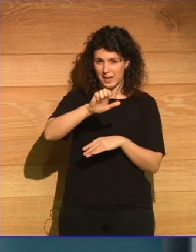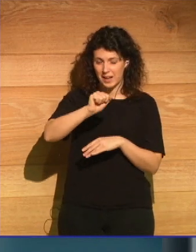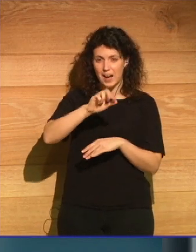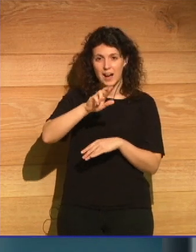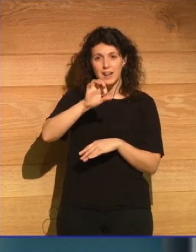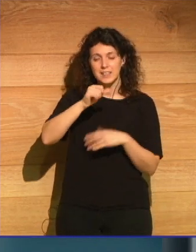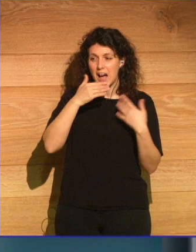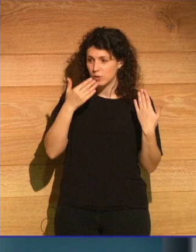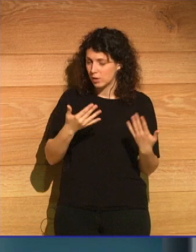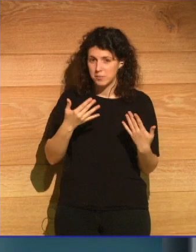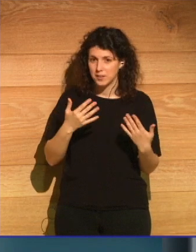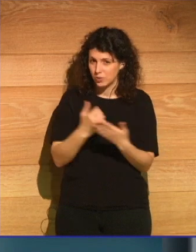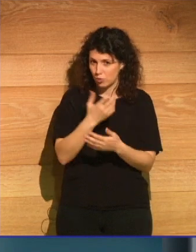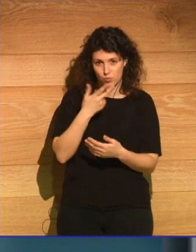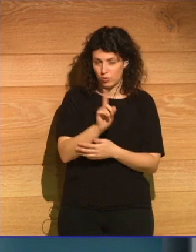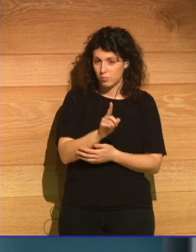aterrador